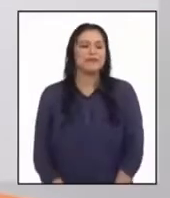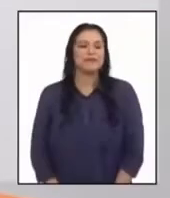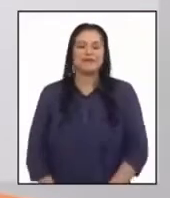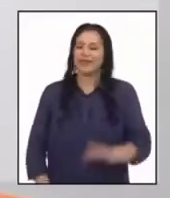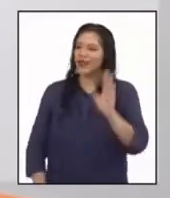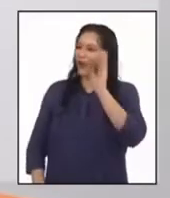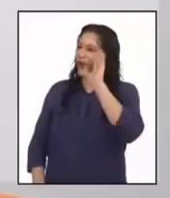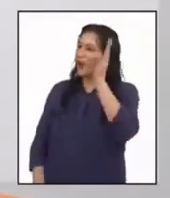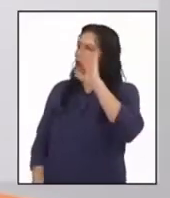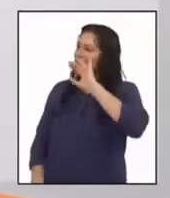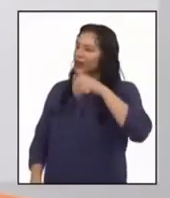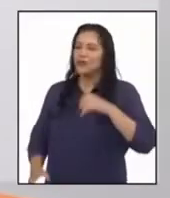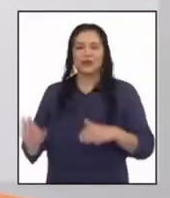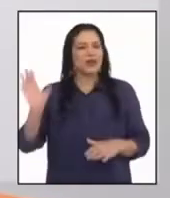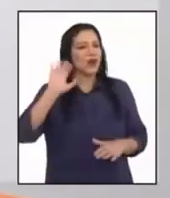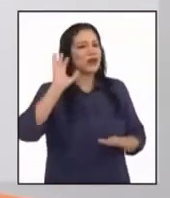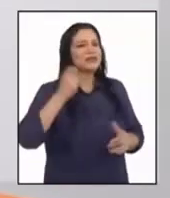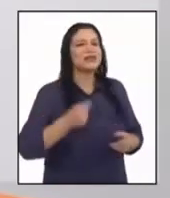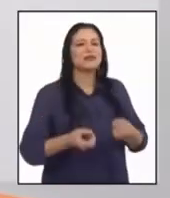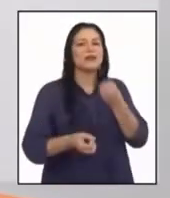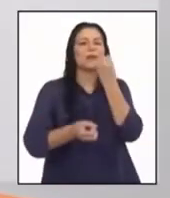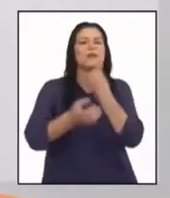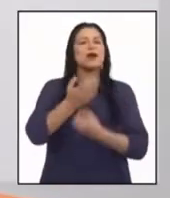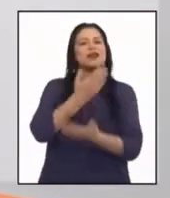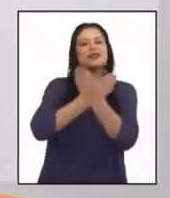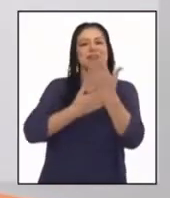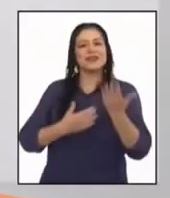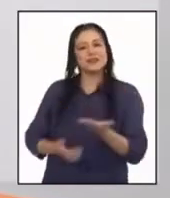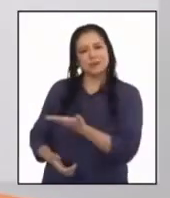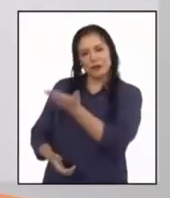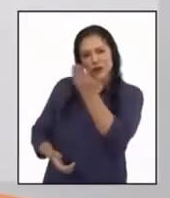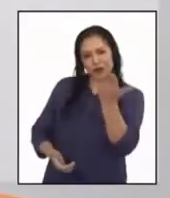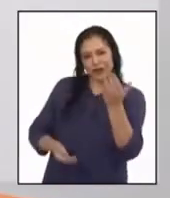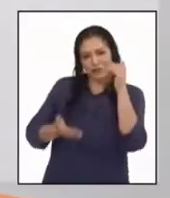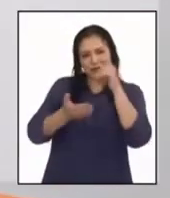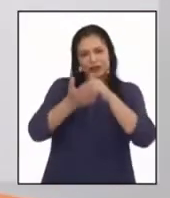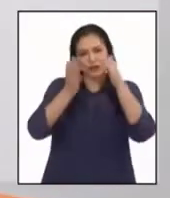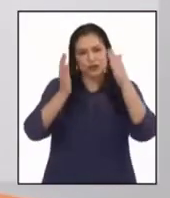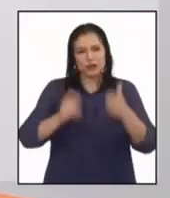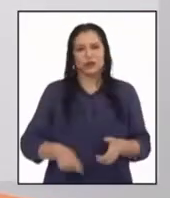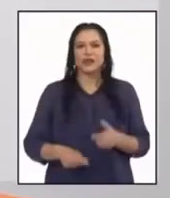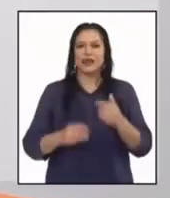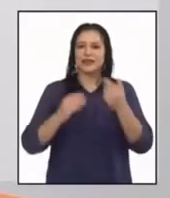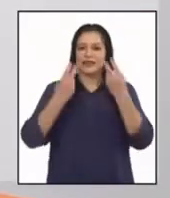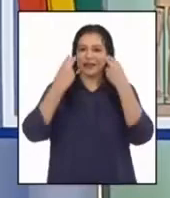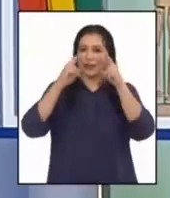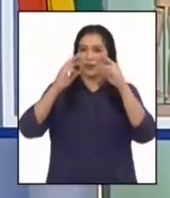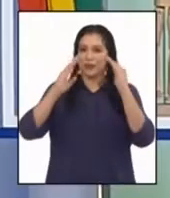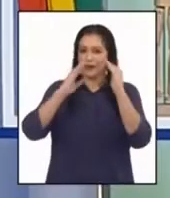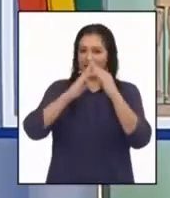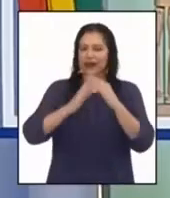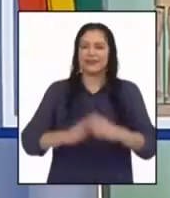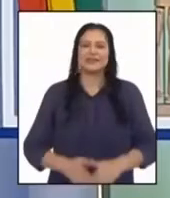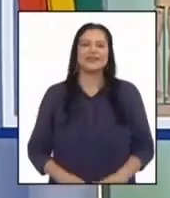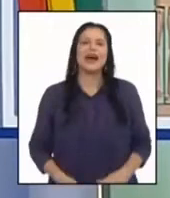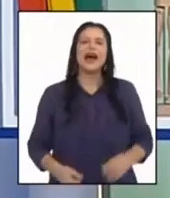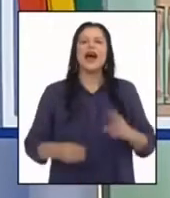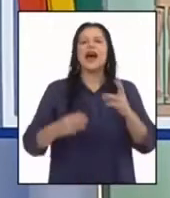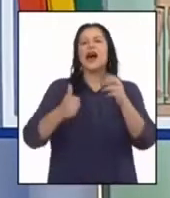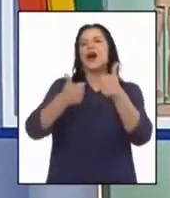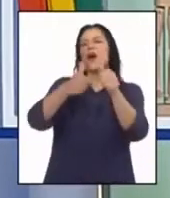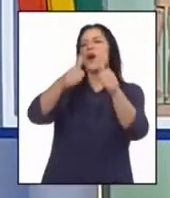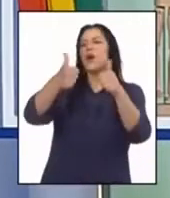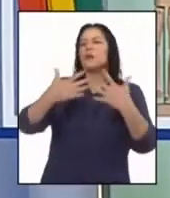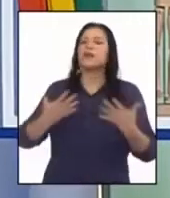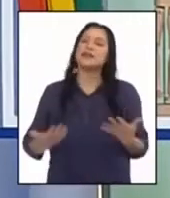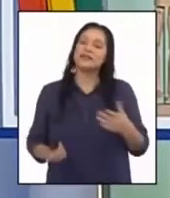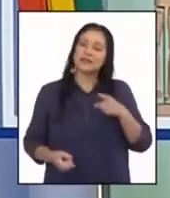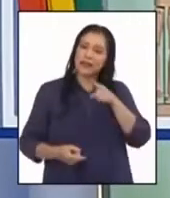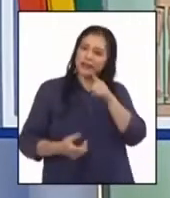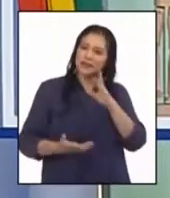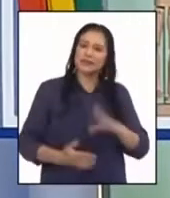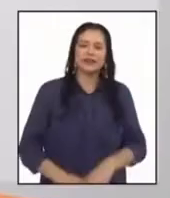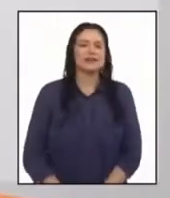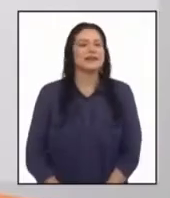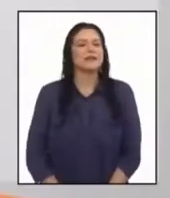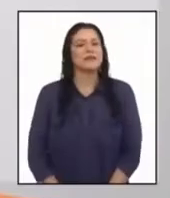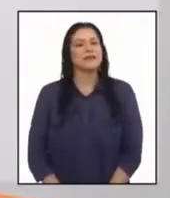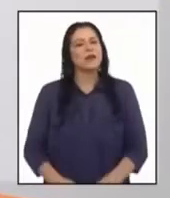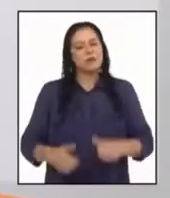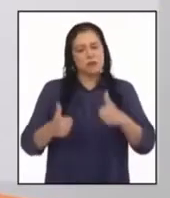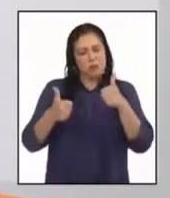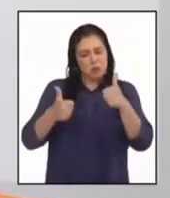Hola, Junior y Stephanie. Muy buen día para todas y todos los estudiantes en sus casas. ¿Qué tal, profesora? ¿Cómo se encuentra?